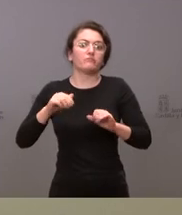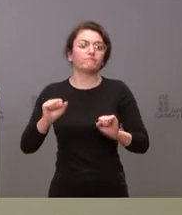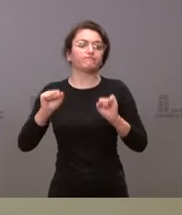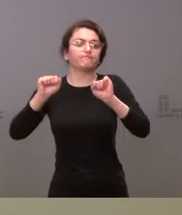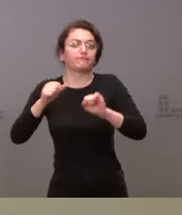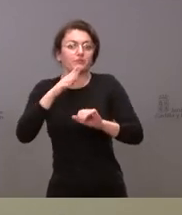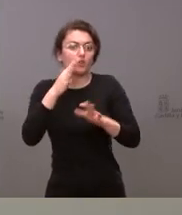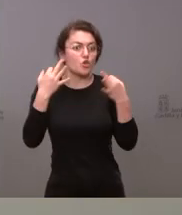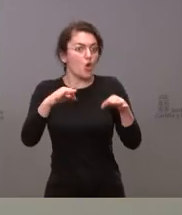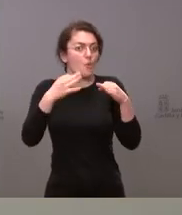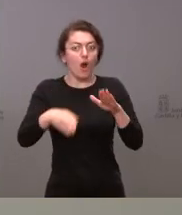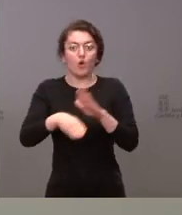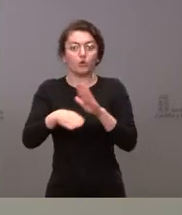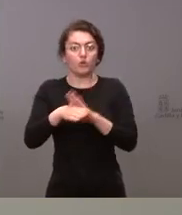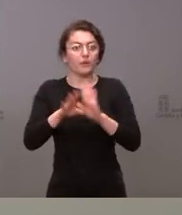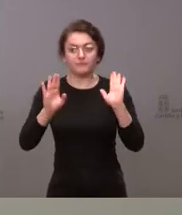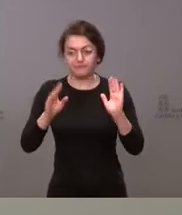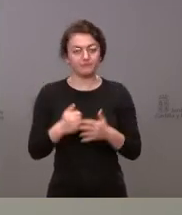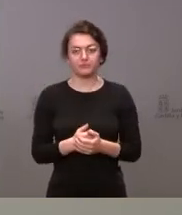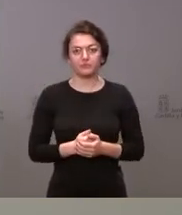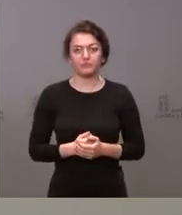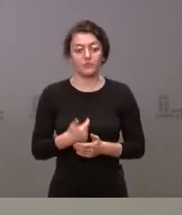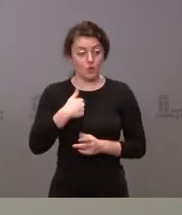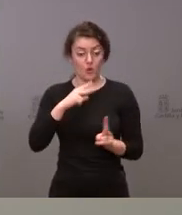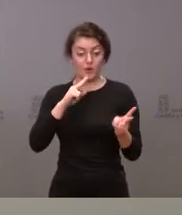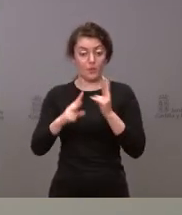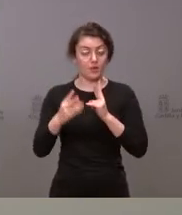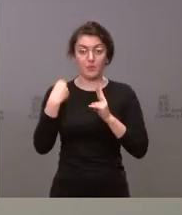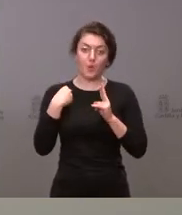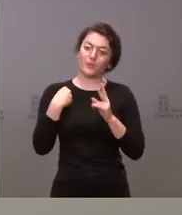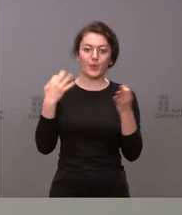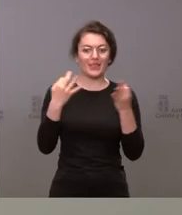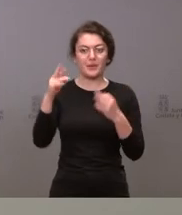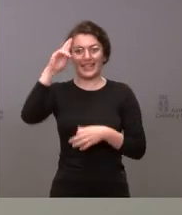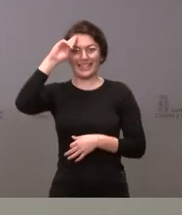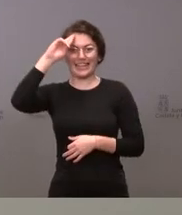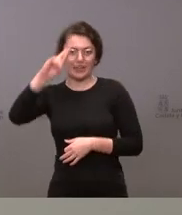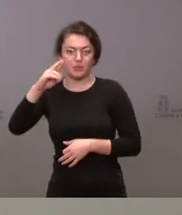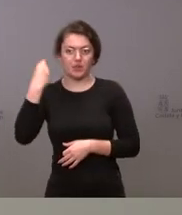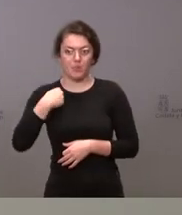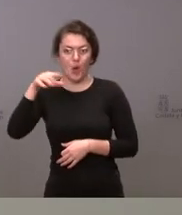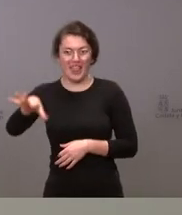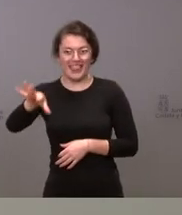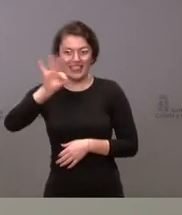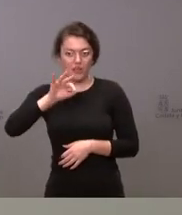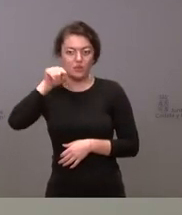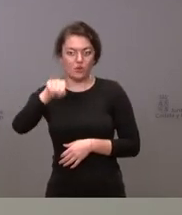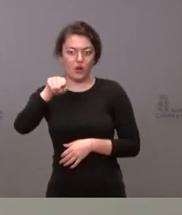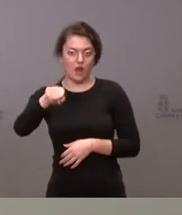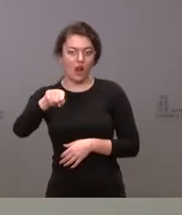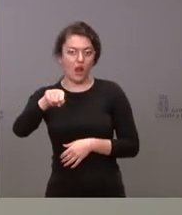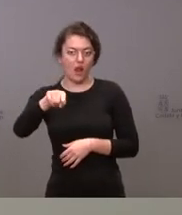este gobierno en funciones es que yo le he respondido que tenemos que ser respetuosos con la decisión que pueda tomar el órgano